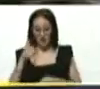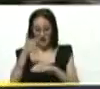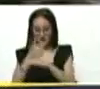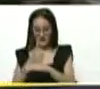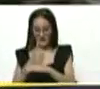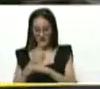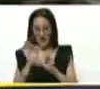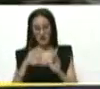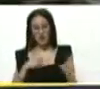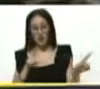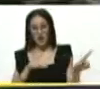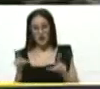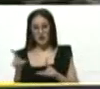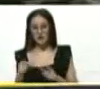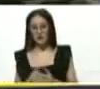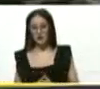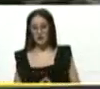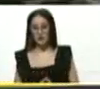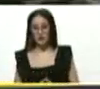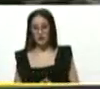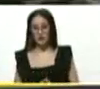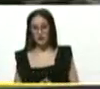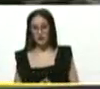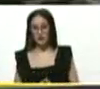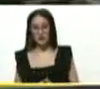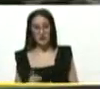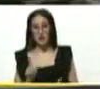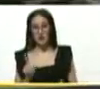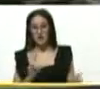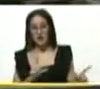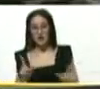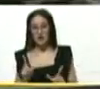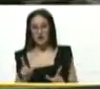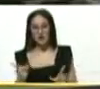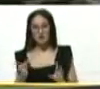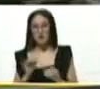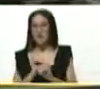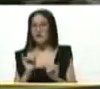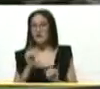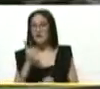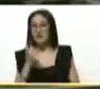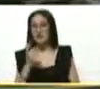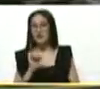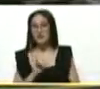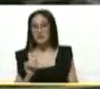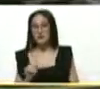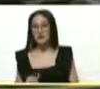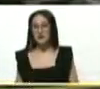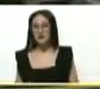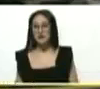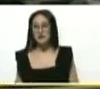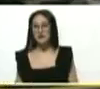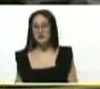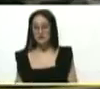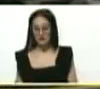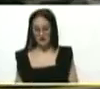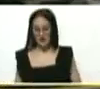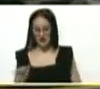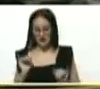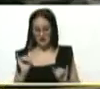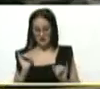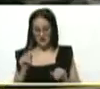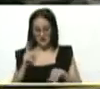no esos trabajos están listos. Y no estaban listos, no los habían concluido. Casi a la misma hora